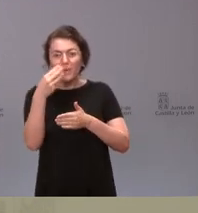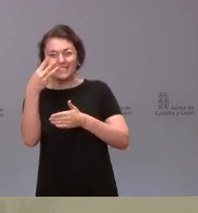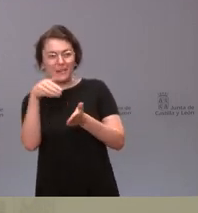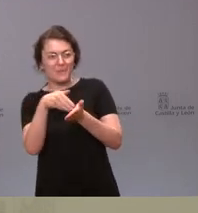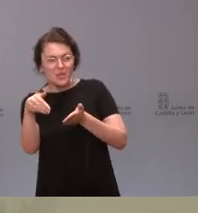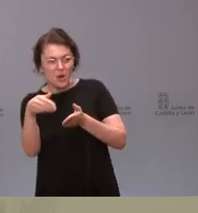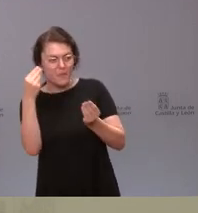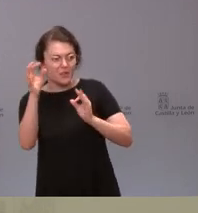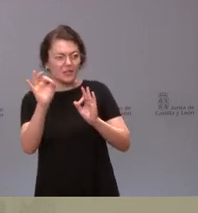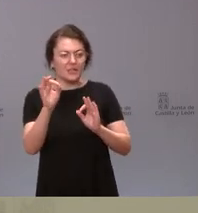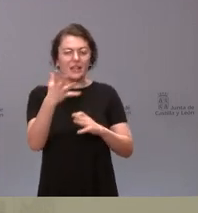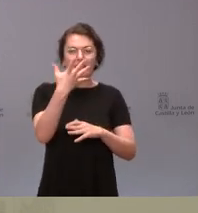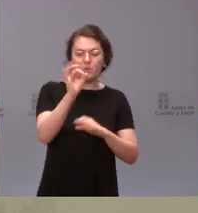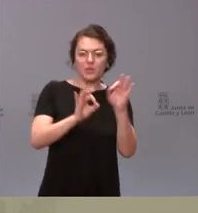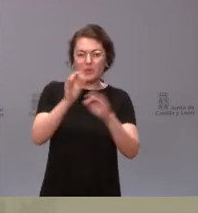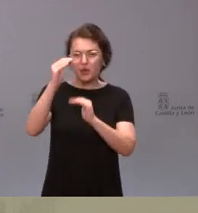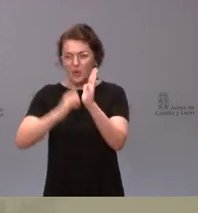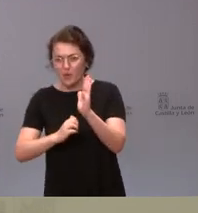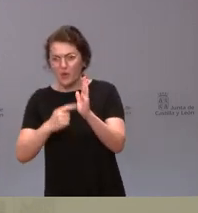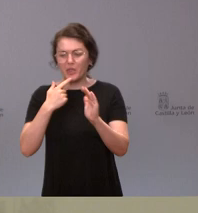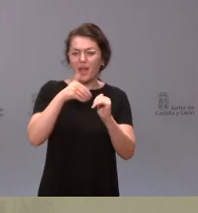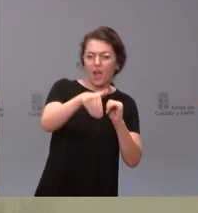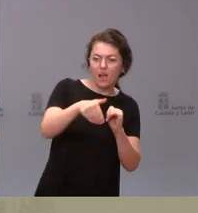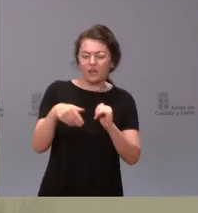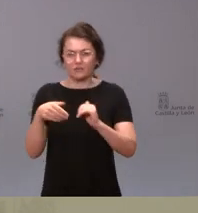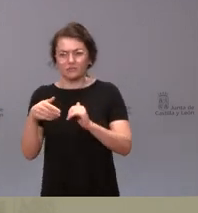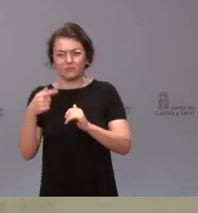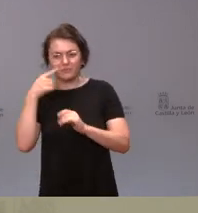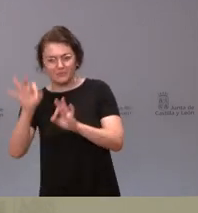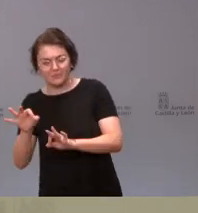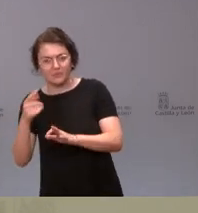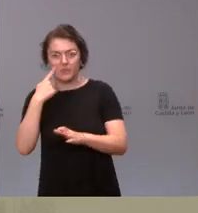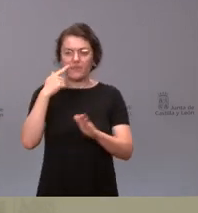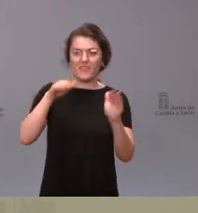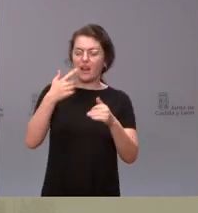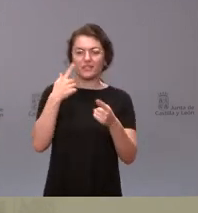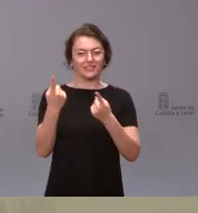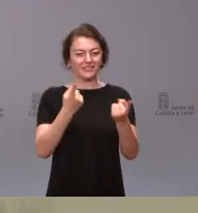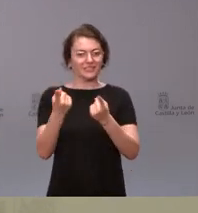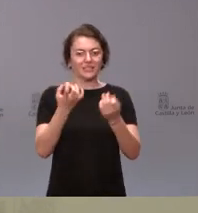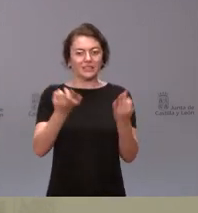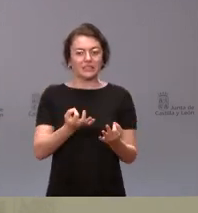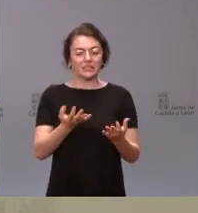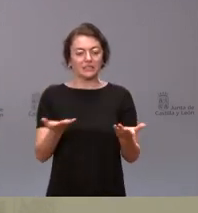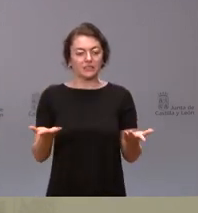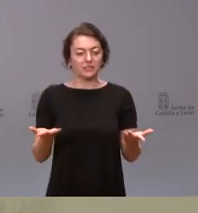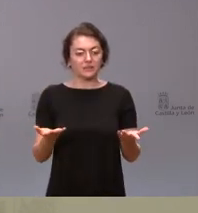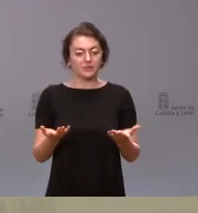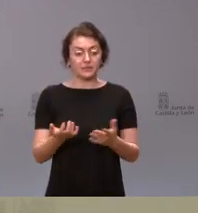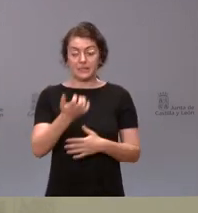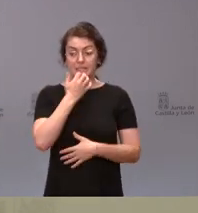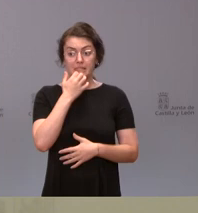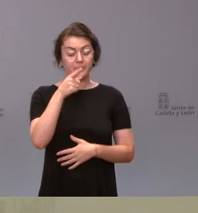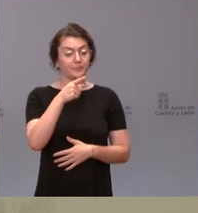eran, y 50% de reducción? sea, es que al final esa es la cuestión, ¿no? Si eso, si usted